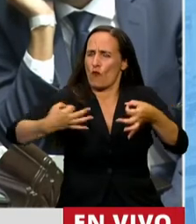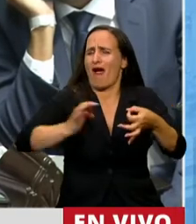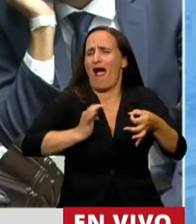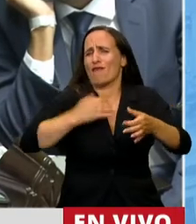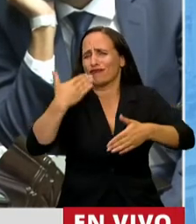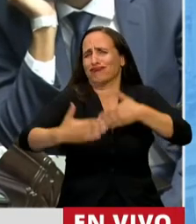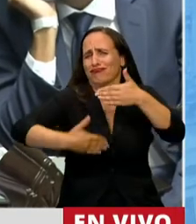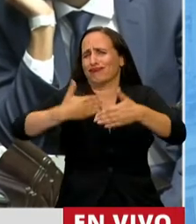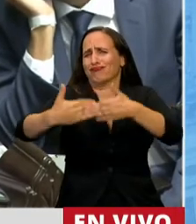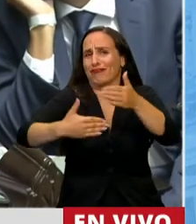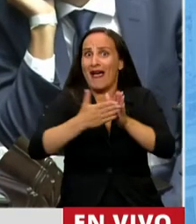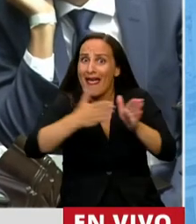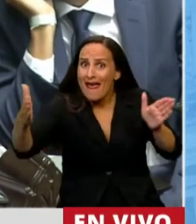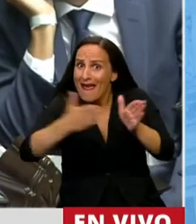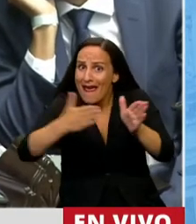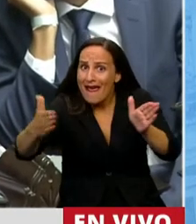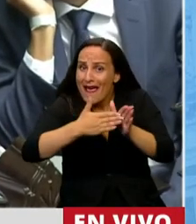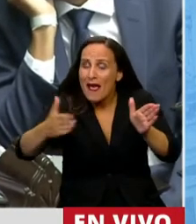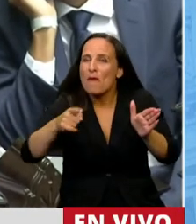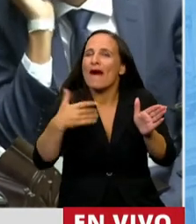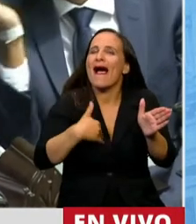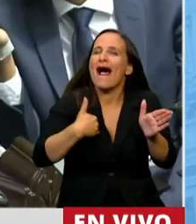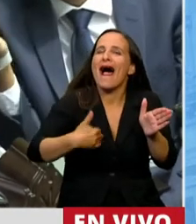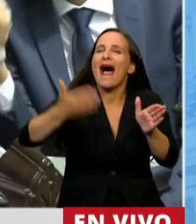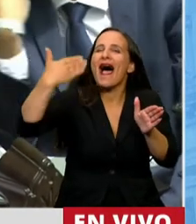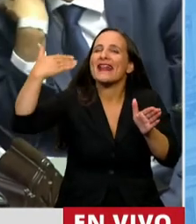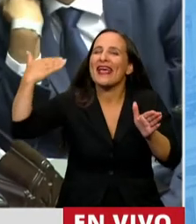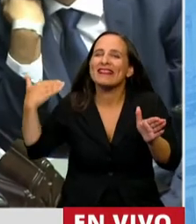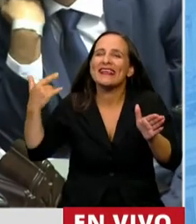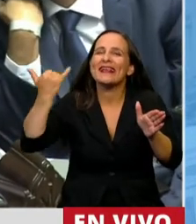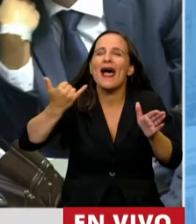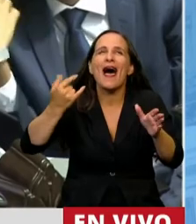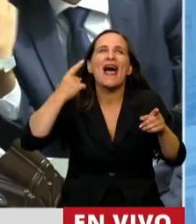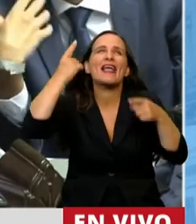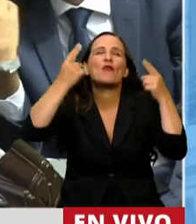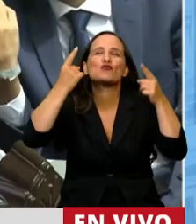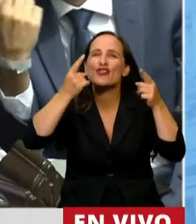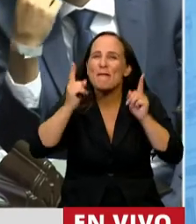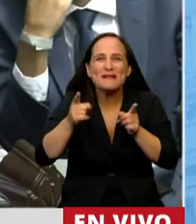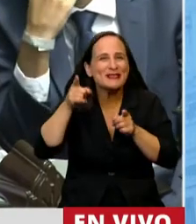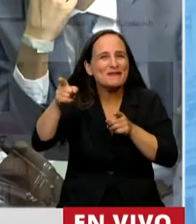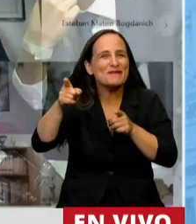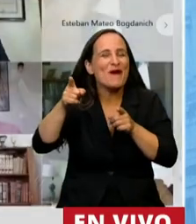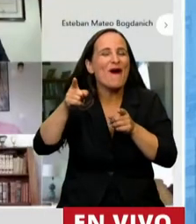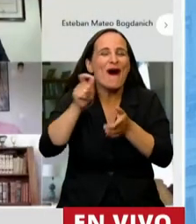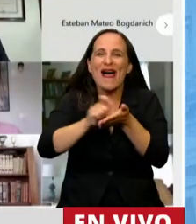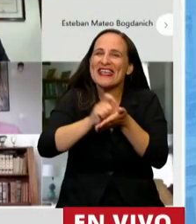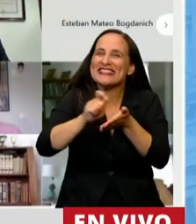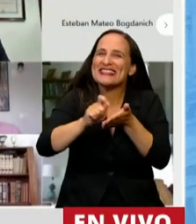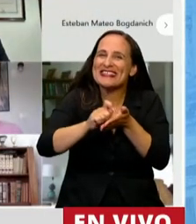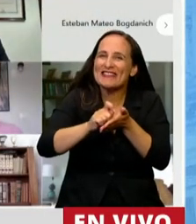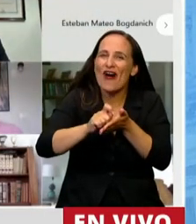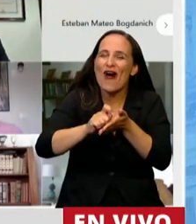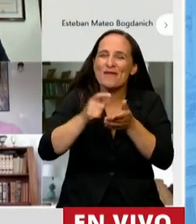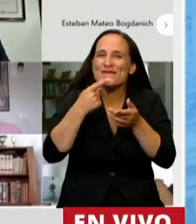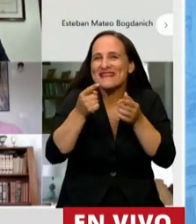Vivió en la época de la Argentina ilusionada, como titula una de sus obras, el escritor, historiador